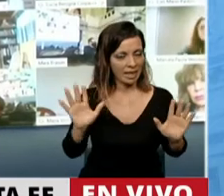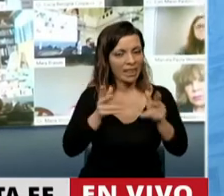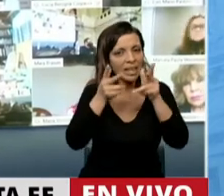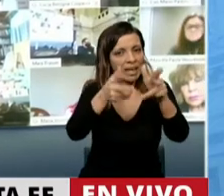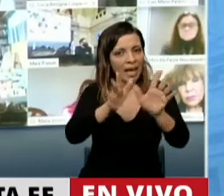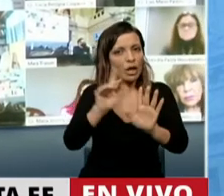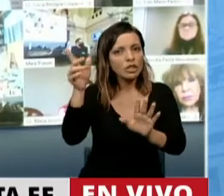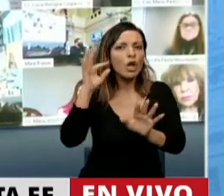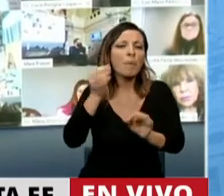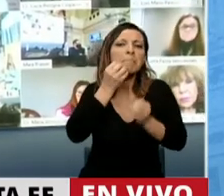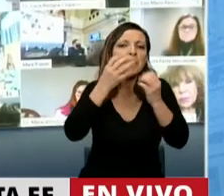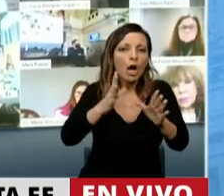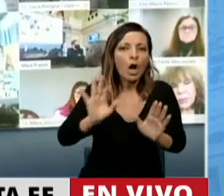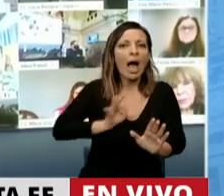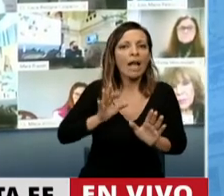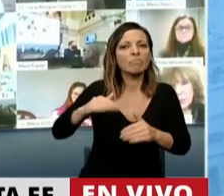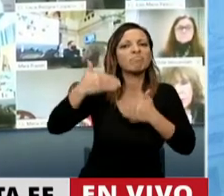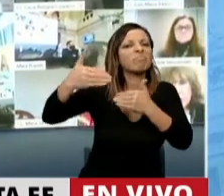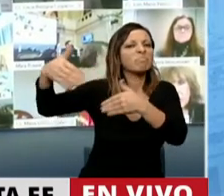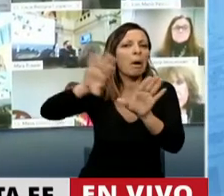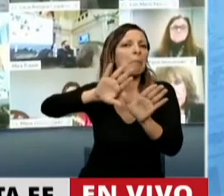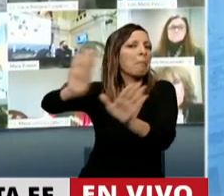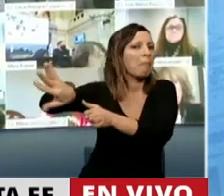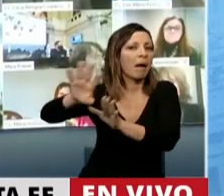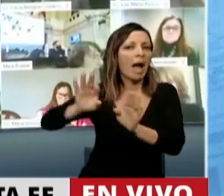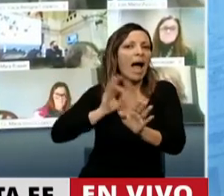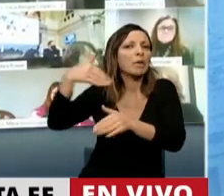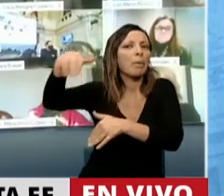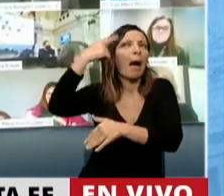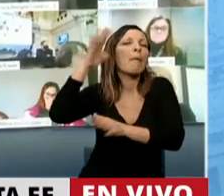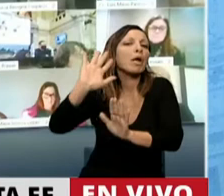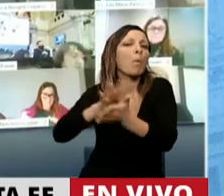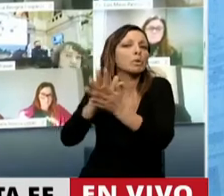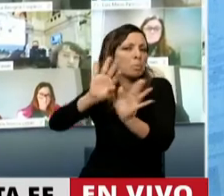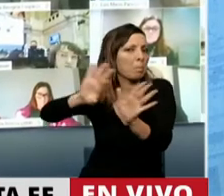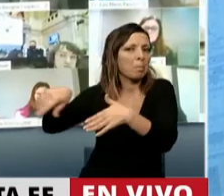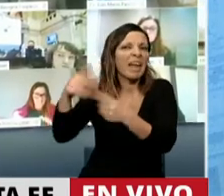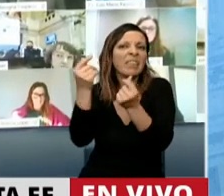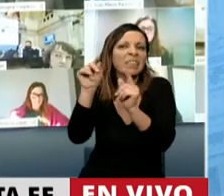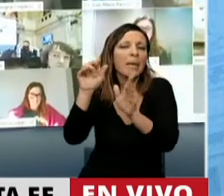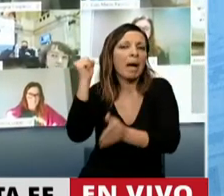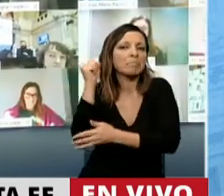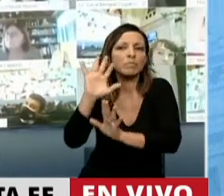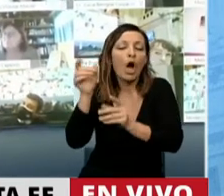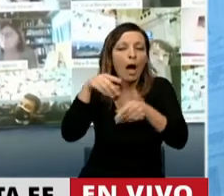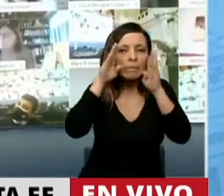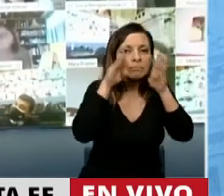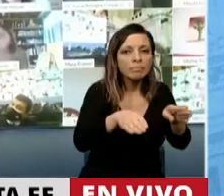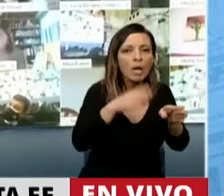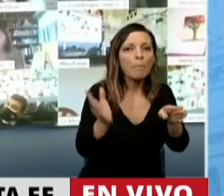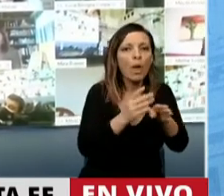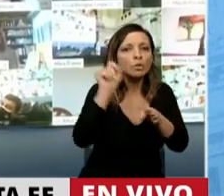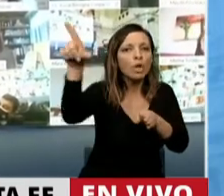dejaban para otros años las cuestiones fiscales y monetarias que ahora había que sostener la actividad económica, la